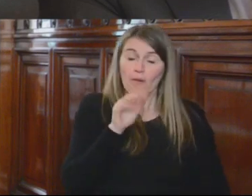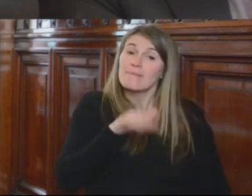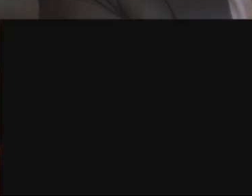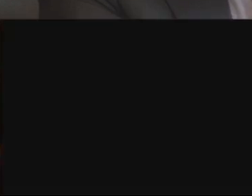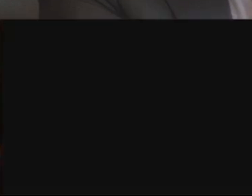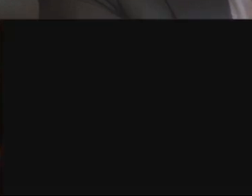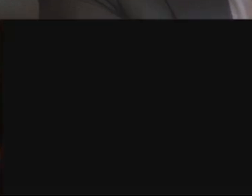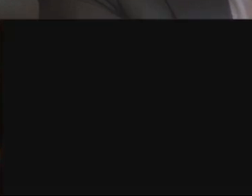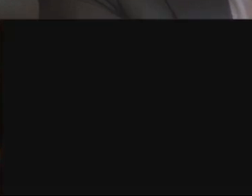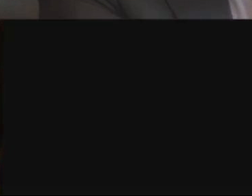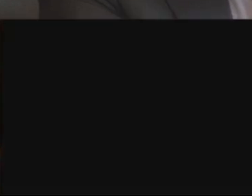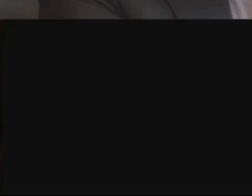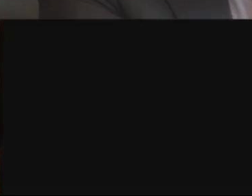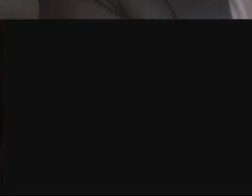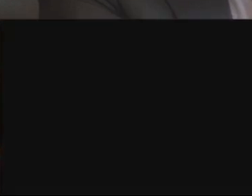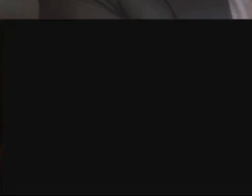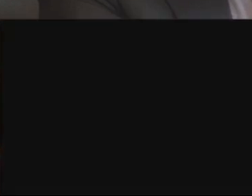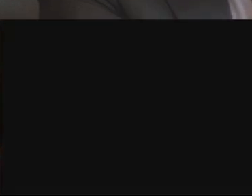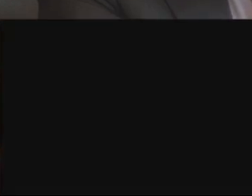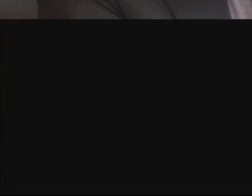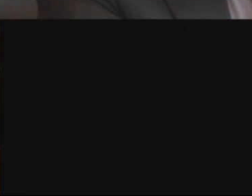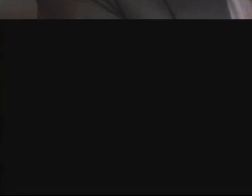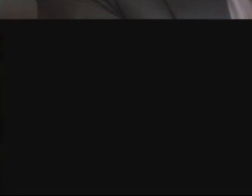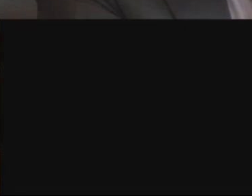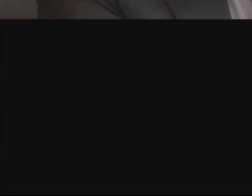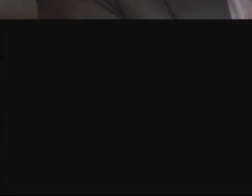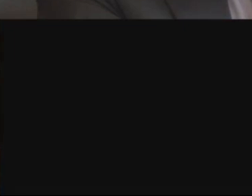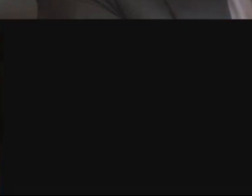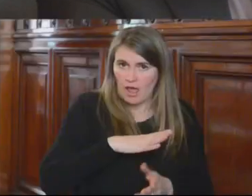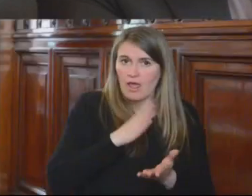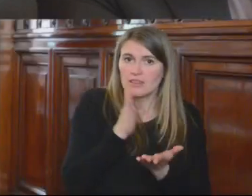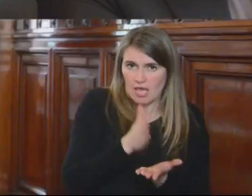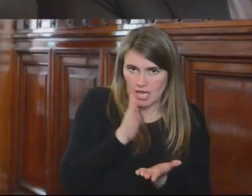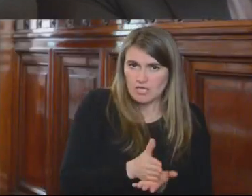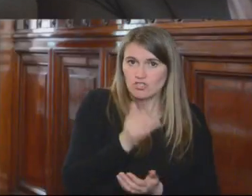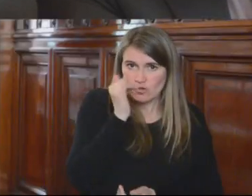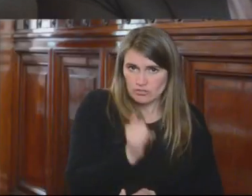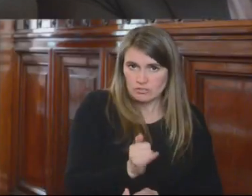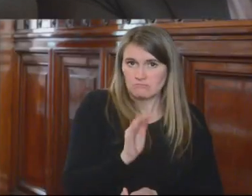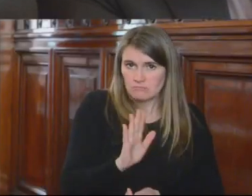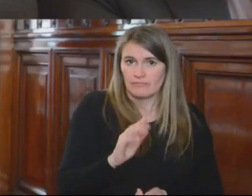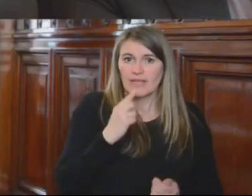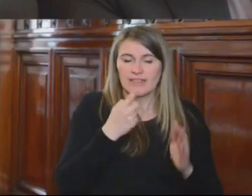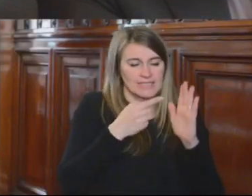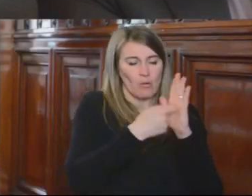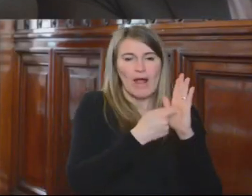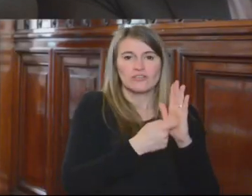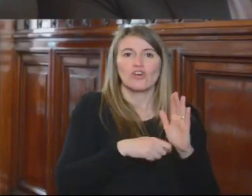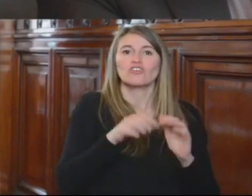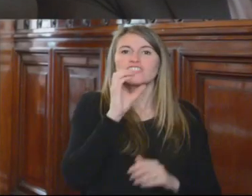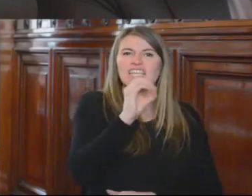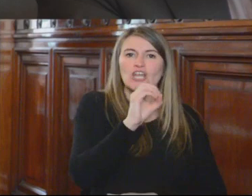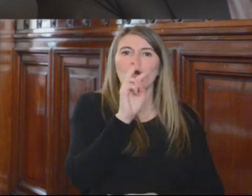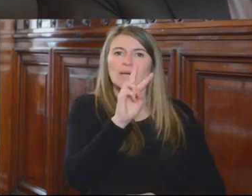tenidos como transitorios, estos derechos fueron garantizados por la disposición transitoria cuarta de la ley 025